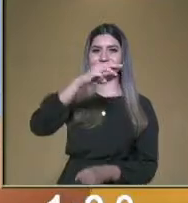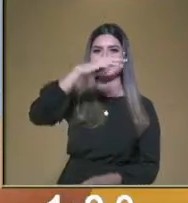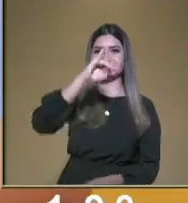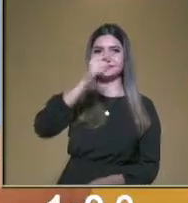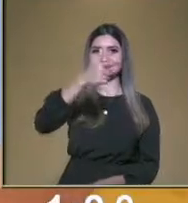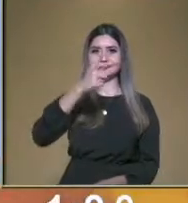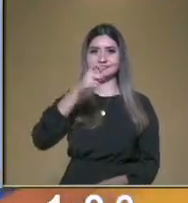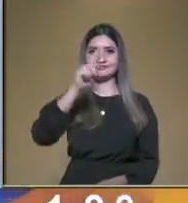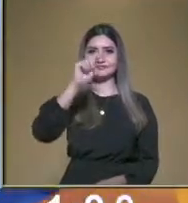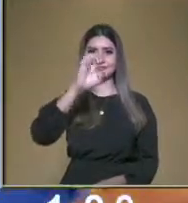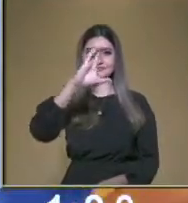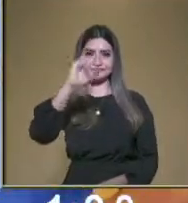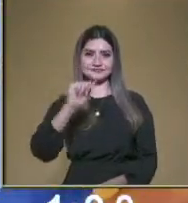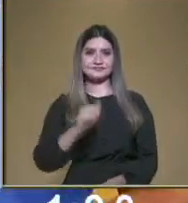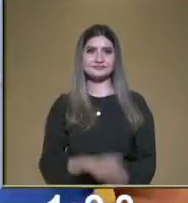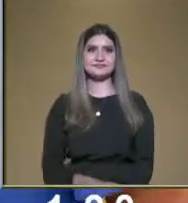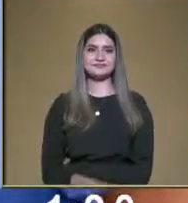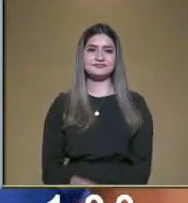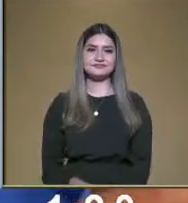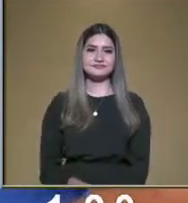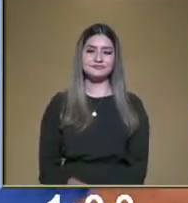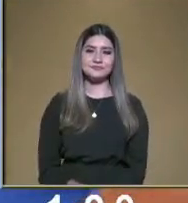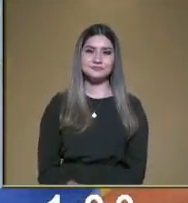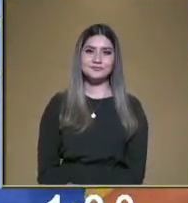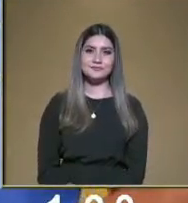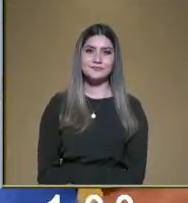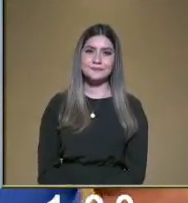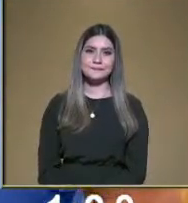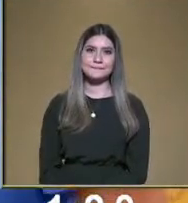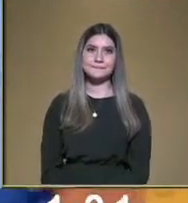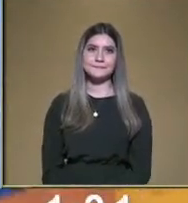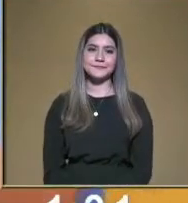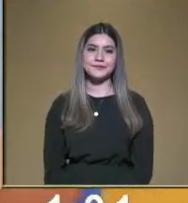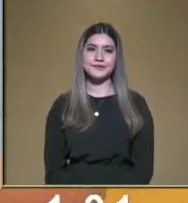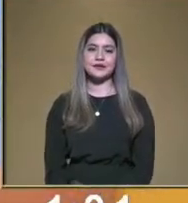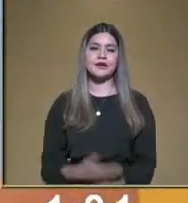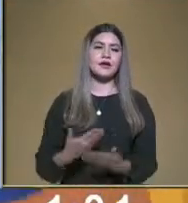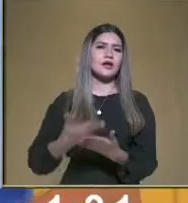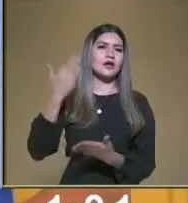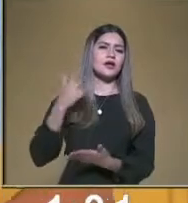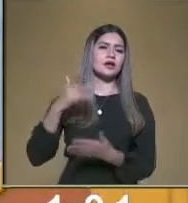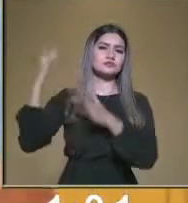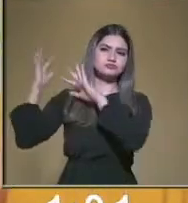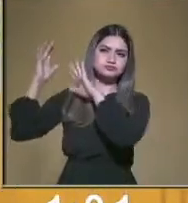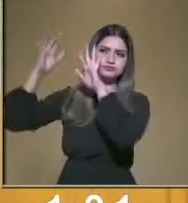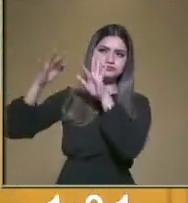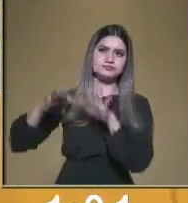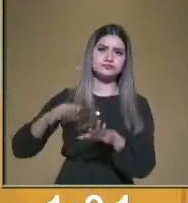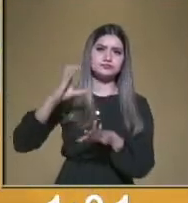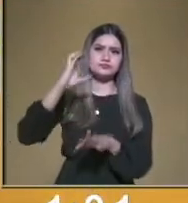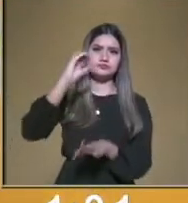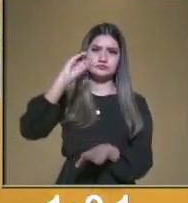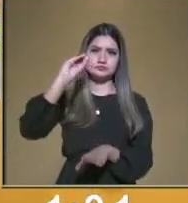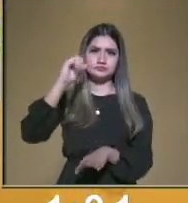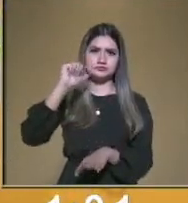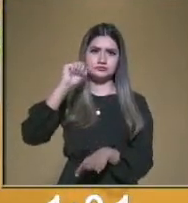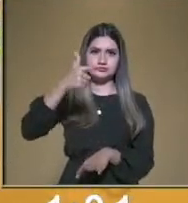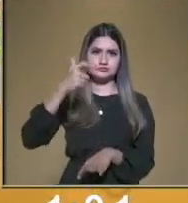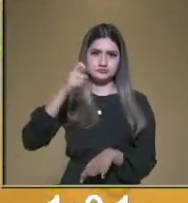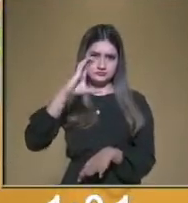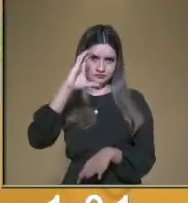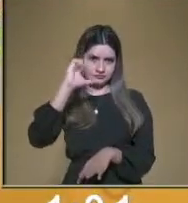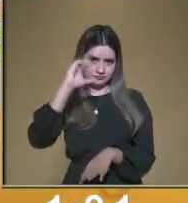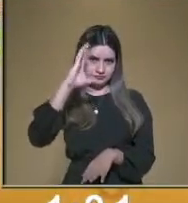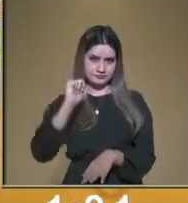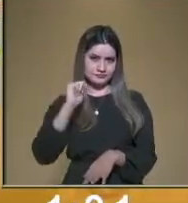son originarios del estado de Oaxaca, pero actualmente, bueno, han emigrado aquí en el estado de Nuevo León y que